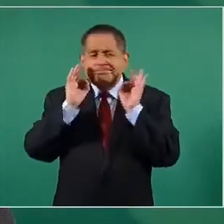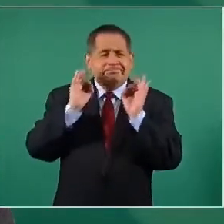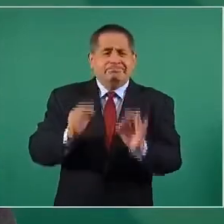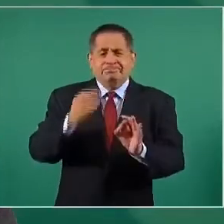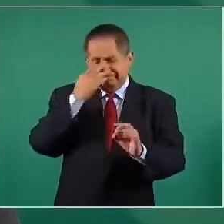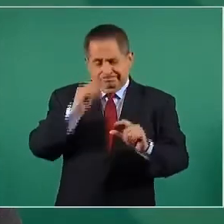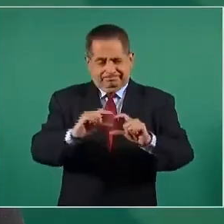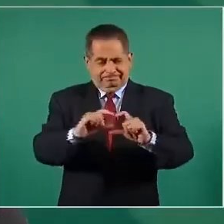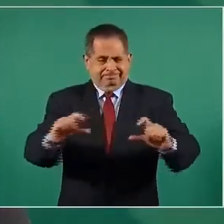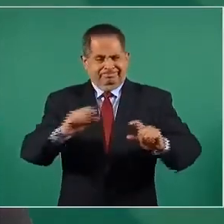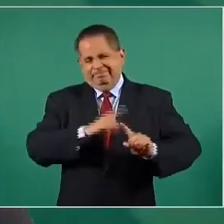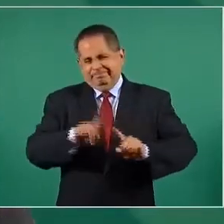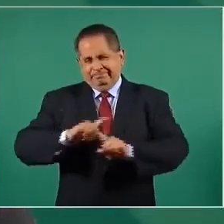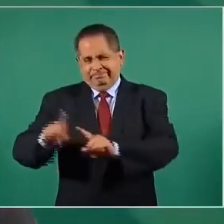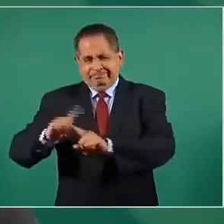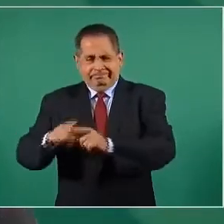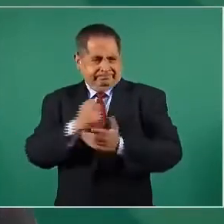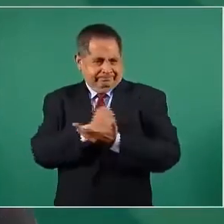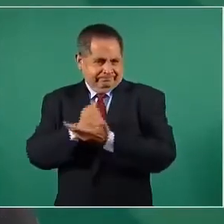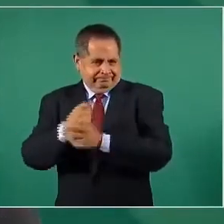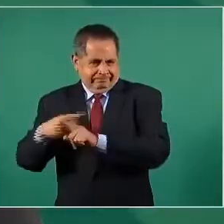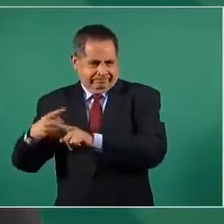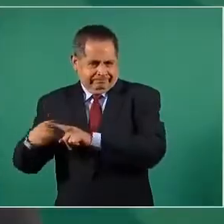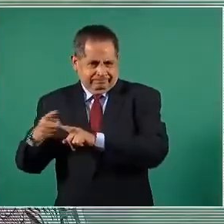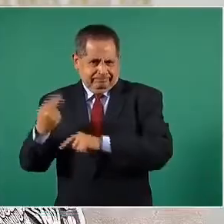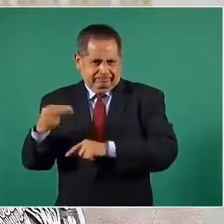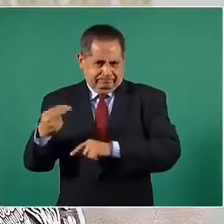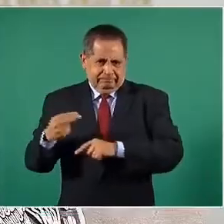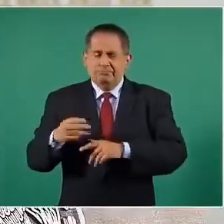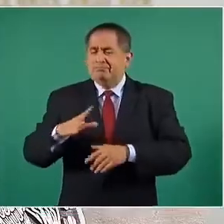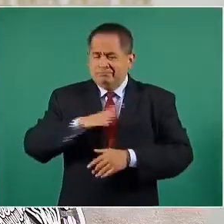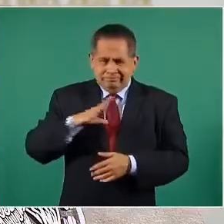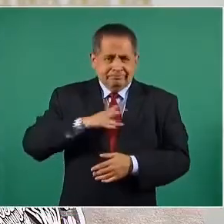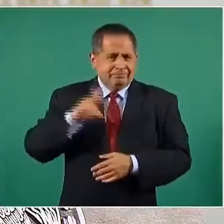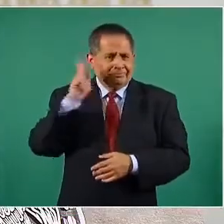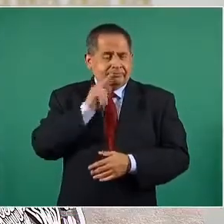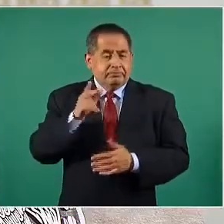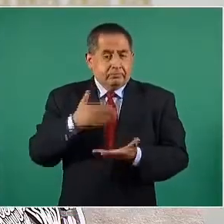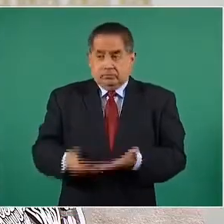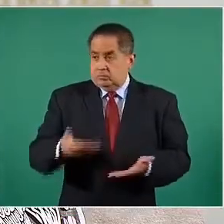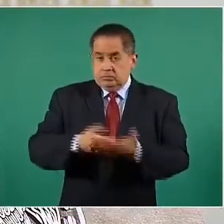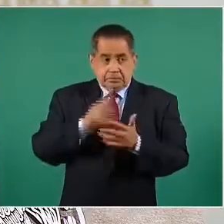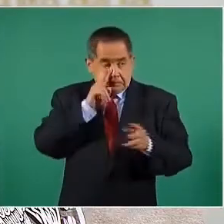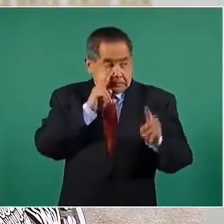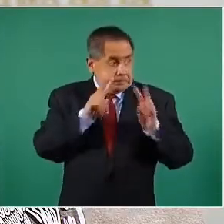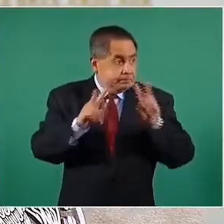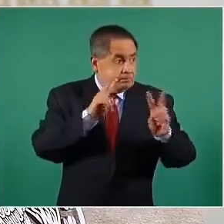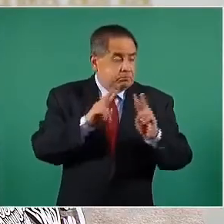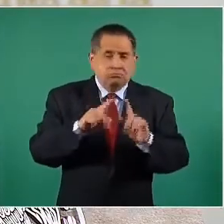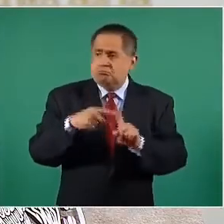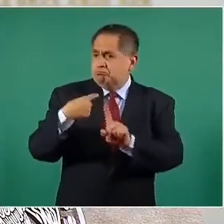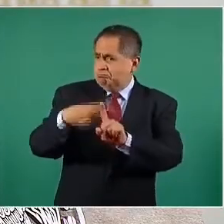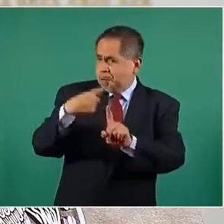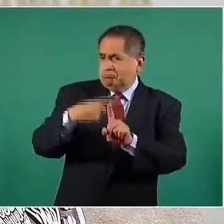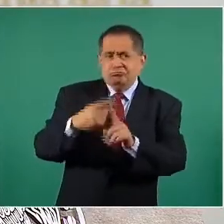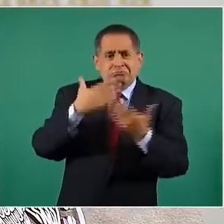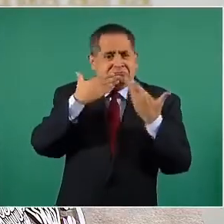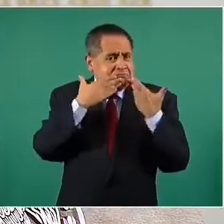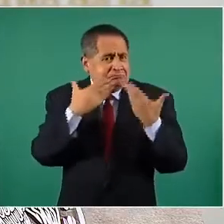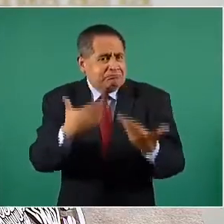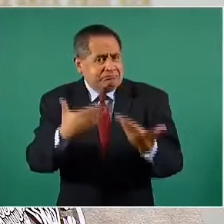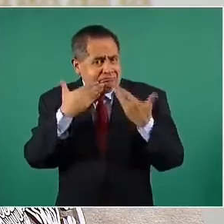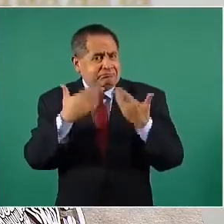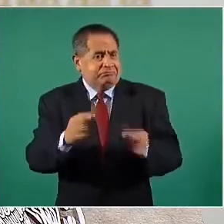una de las vacunas, pero ahora lo que vemos es el efecto positivo de reducción de la letalidad, de la